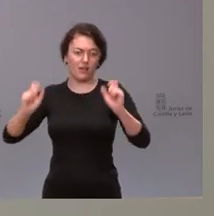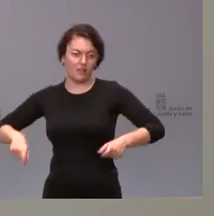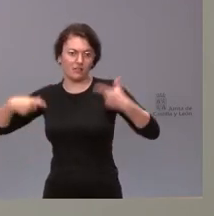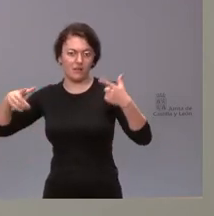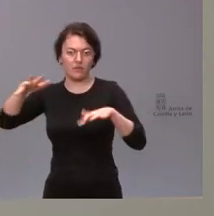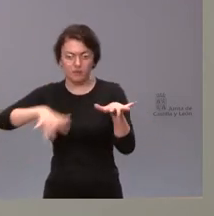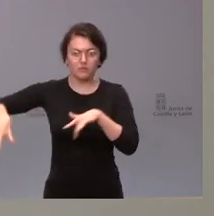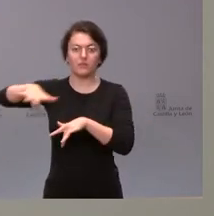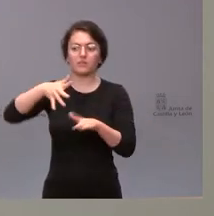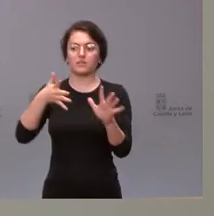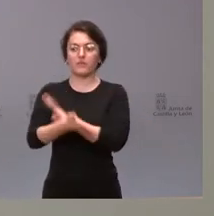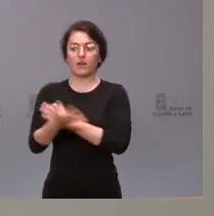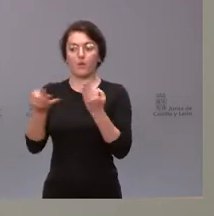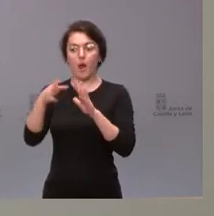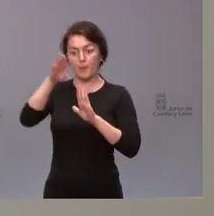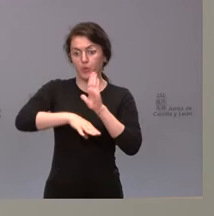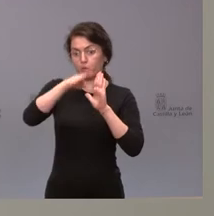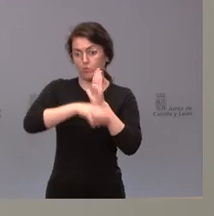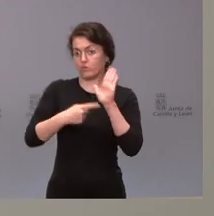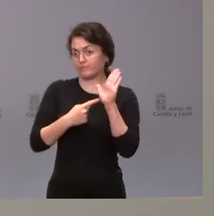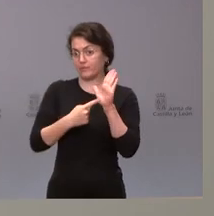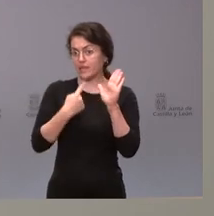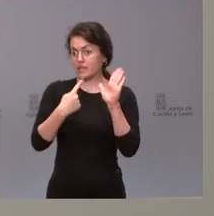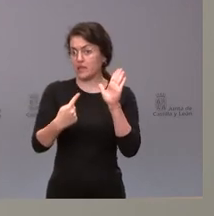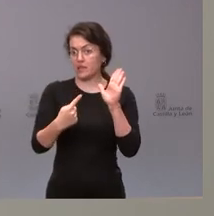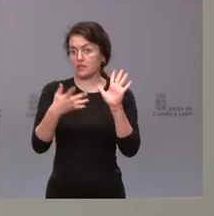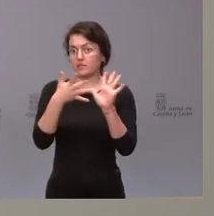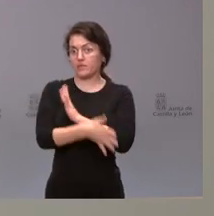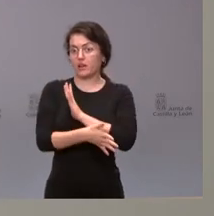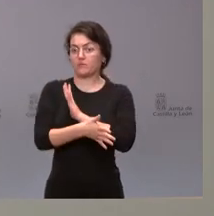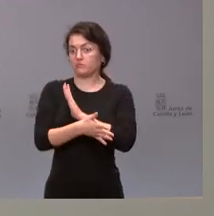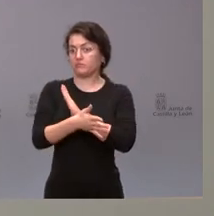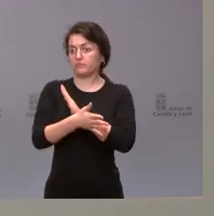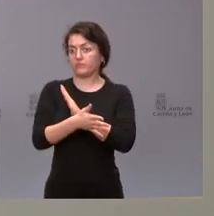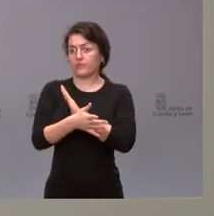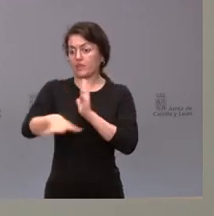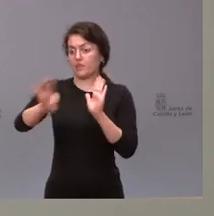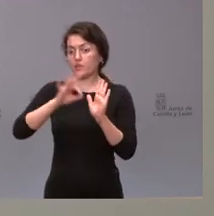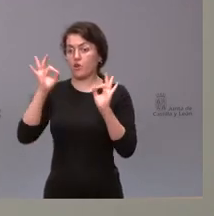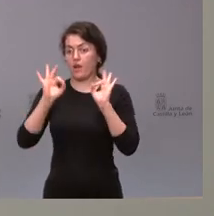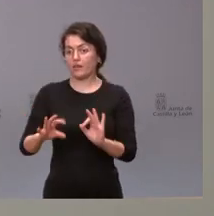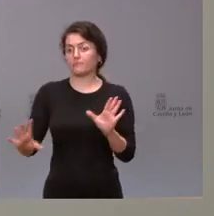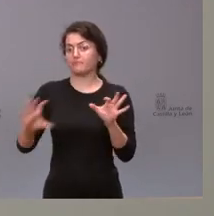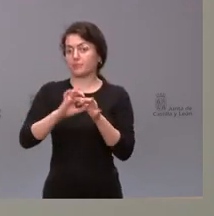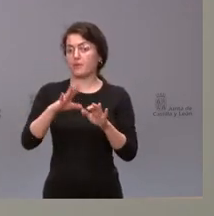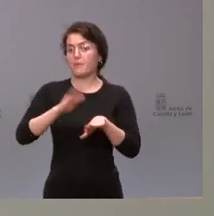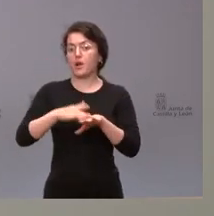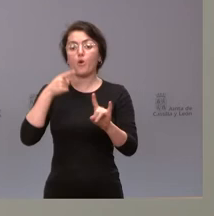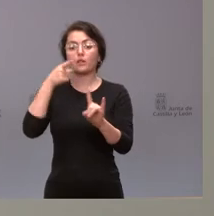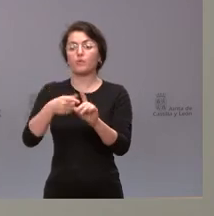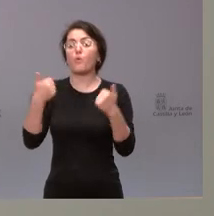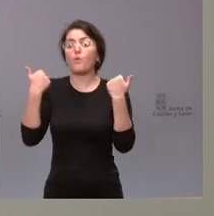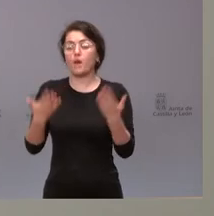este protocolo y este procedimiento y es el que establece al final una decisión en este ámbito que tiene como objetivo último el que hemos planteado,